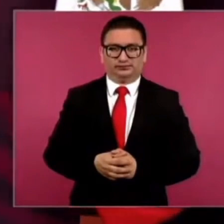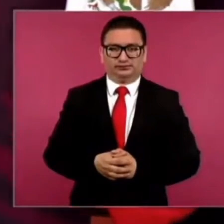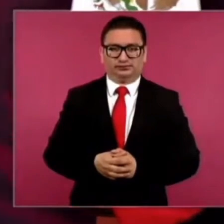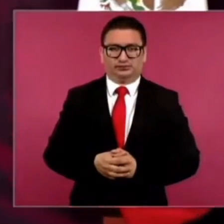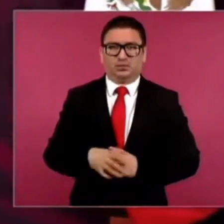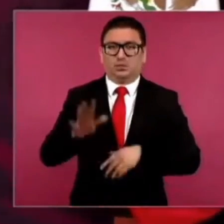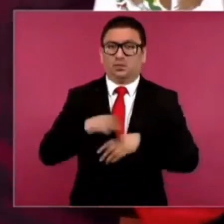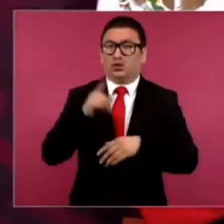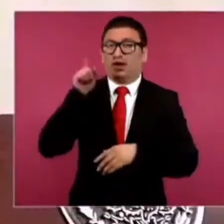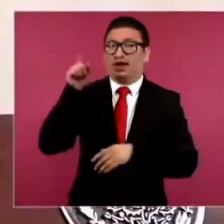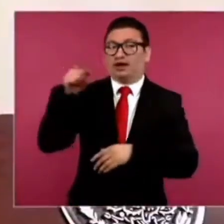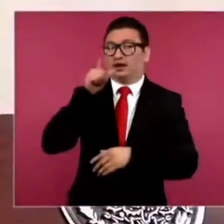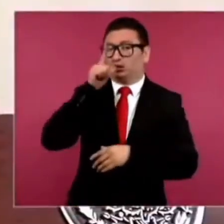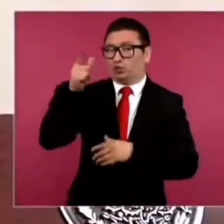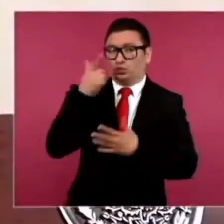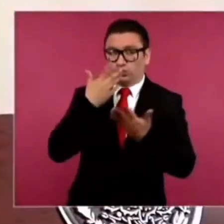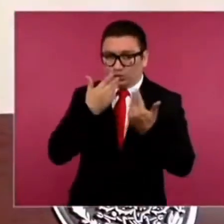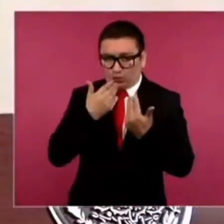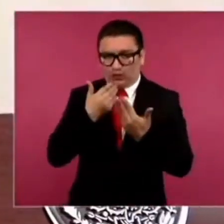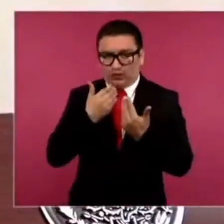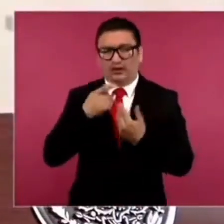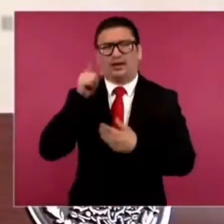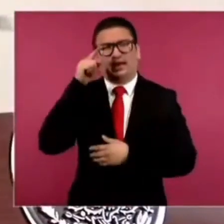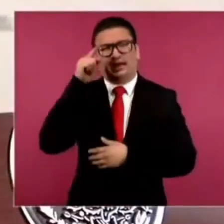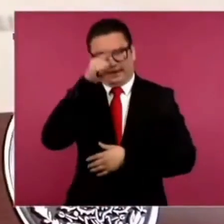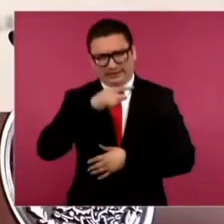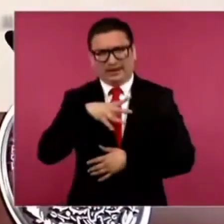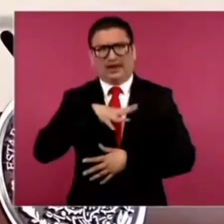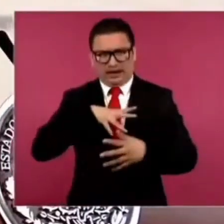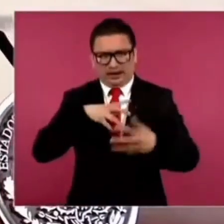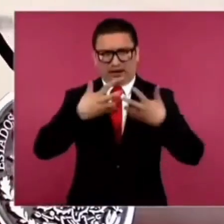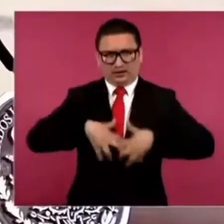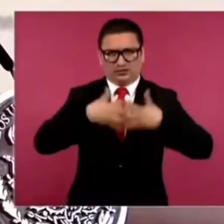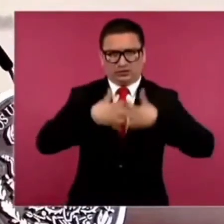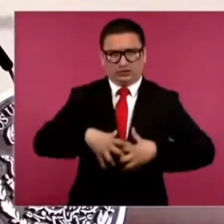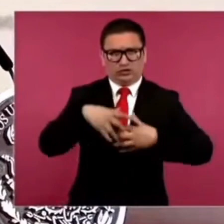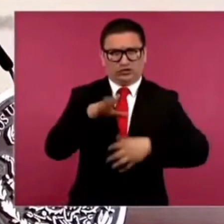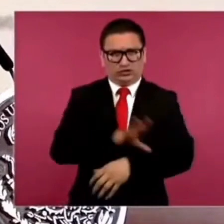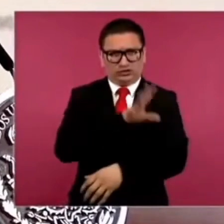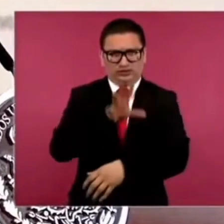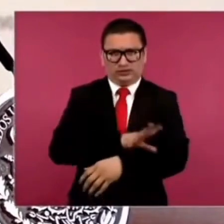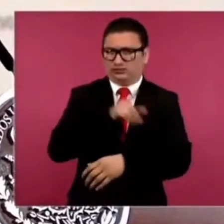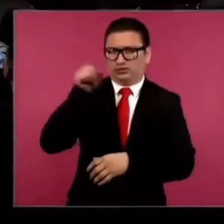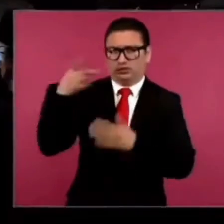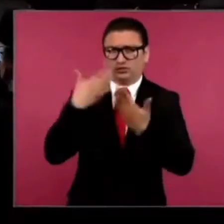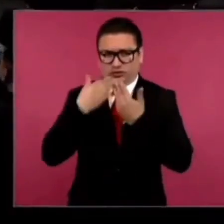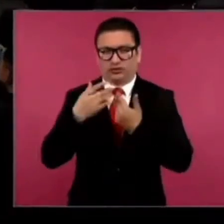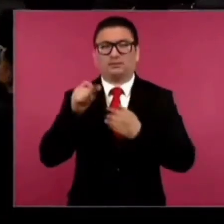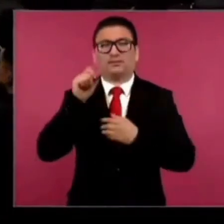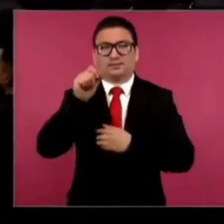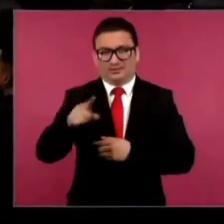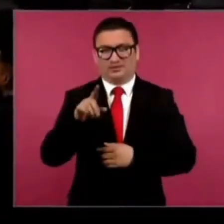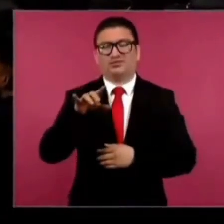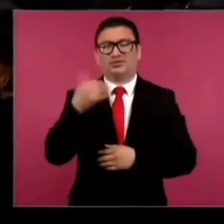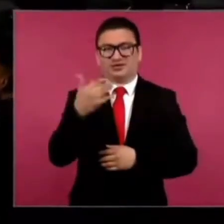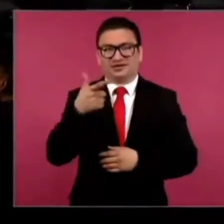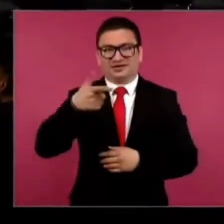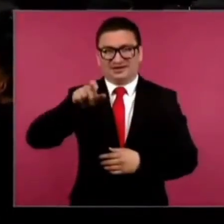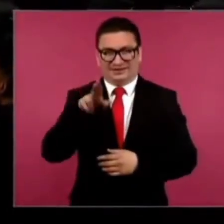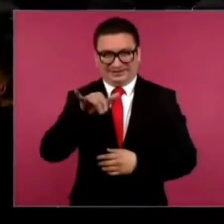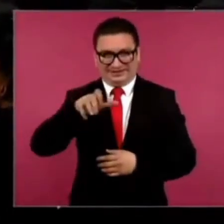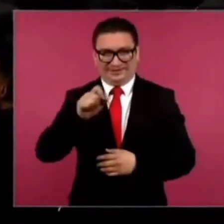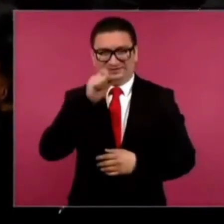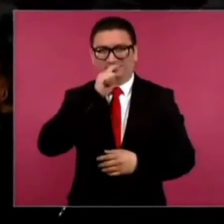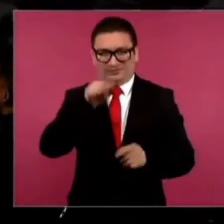tienen luz, ahí se genera energía eléctrica, pero no tienen luz. Mismo ejemplo de los yaquis, que usted lo mencionó.